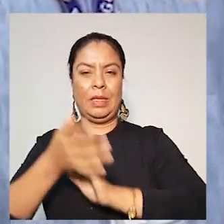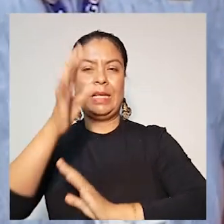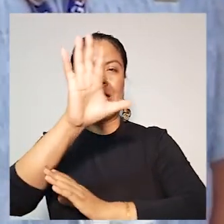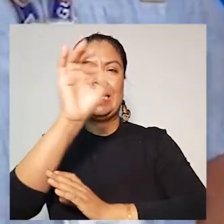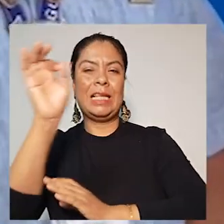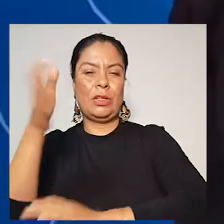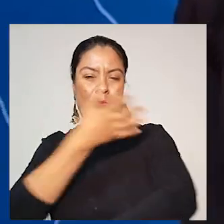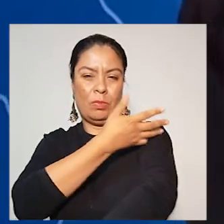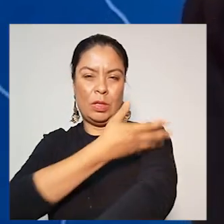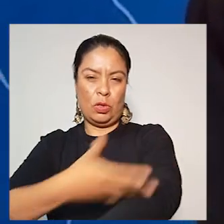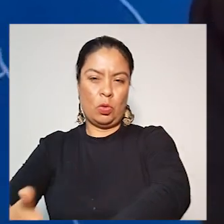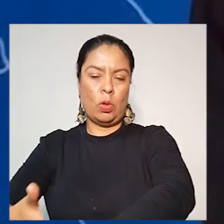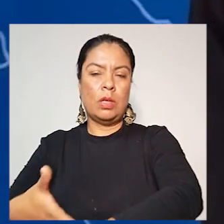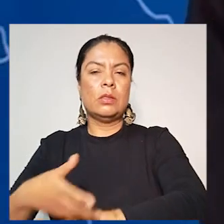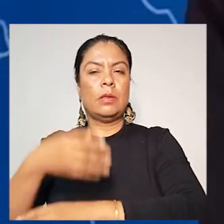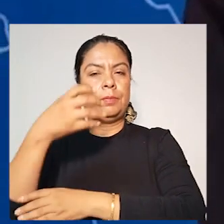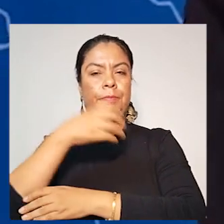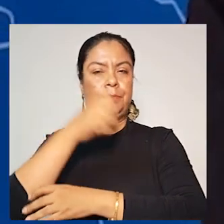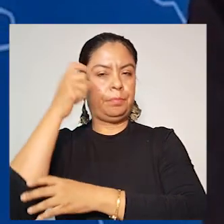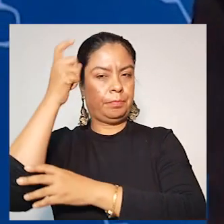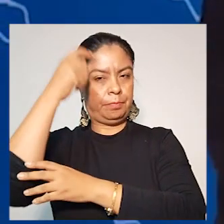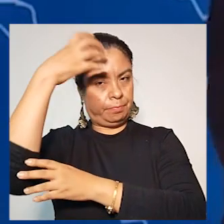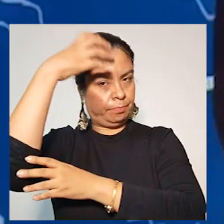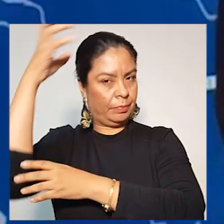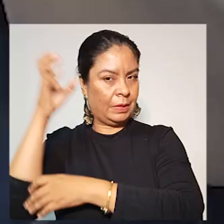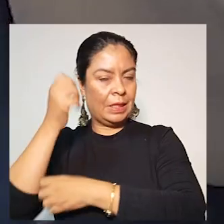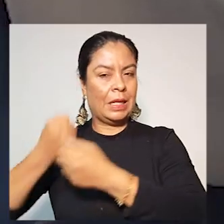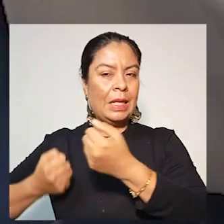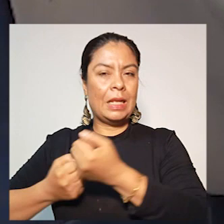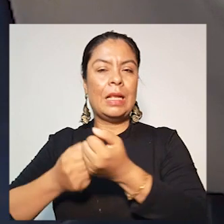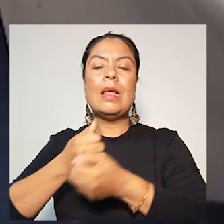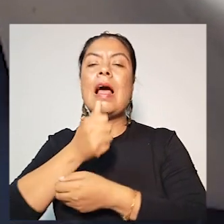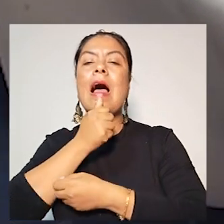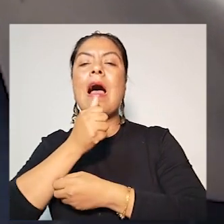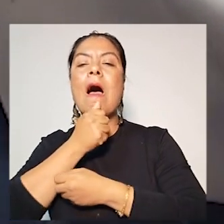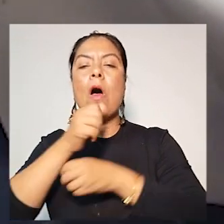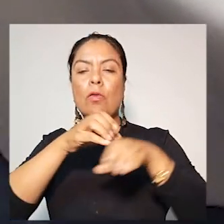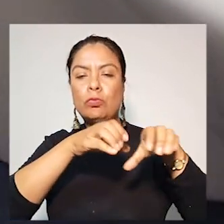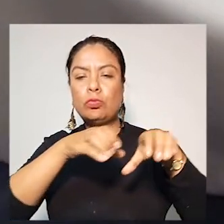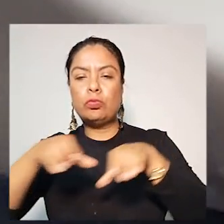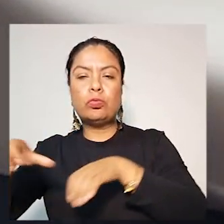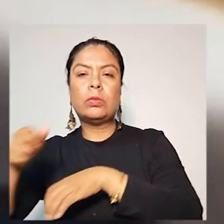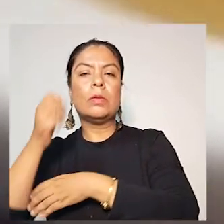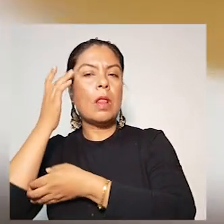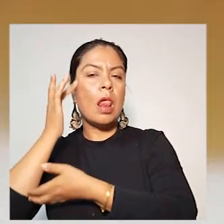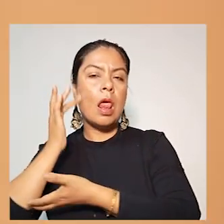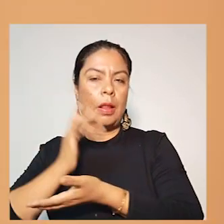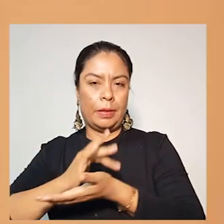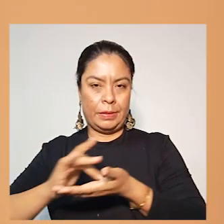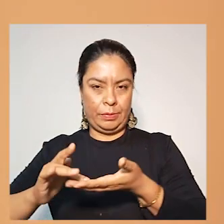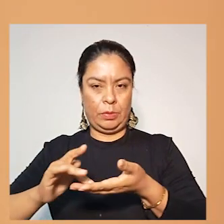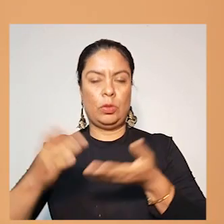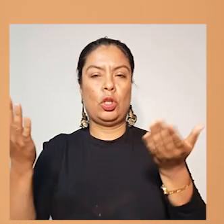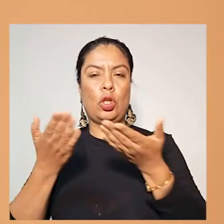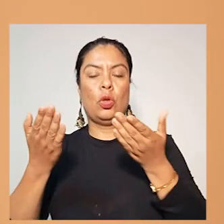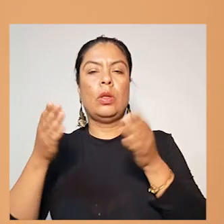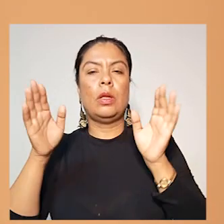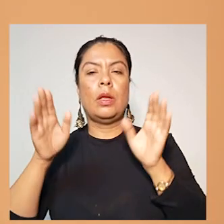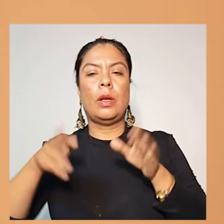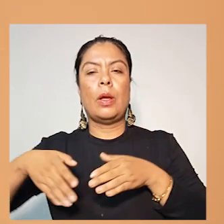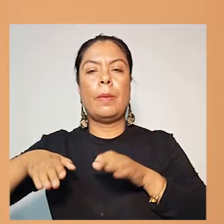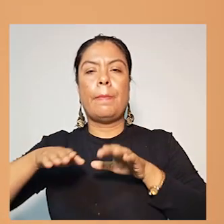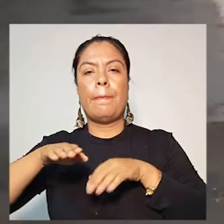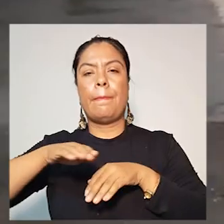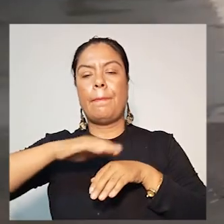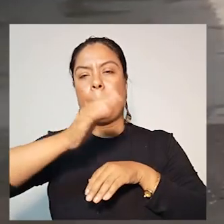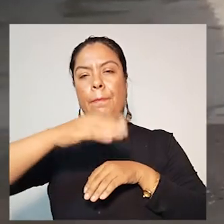pesos anunció el gobernador Arnulfo Gasca para el proyecto Construcción Sanred de Acueducto y Planta de Tratamiento de Agua Potable para el casco urbano del municipio de